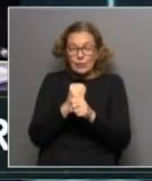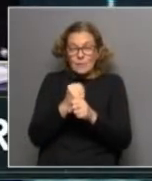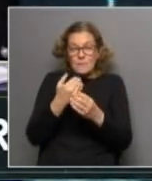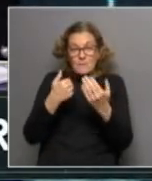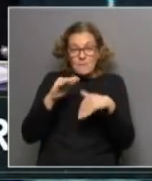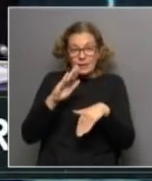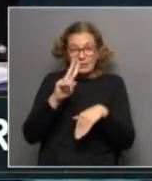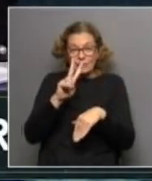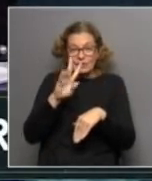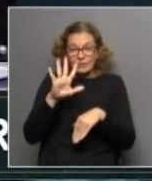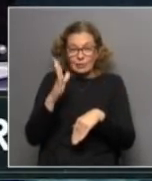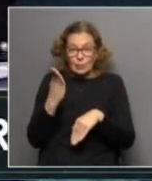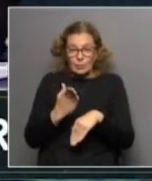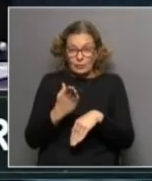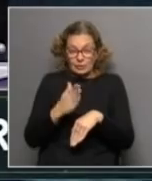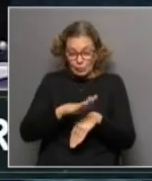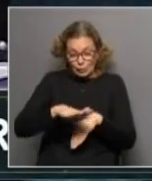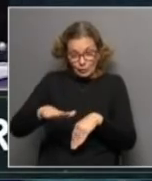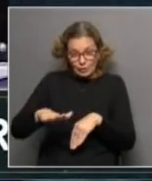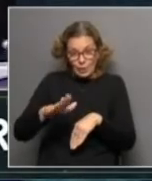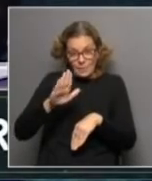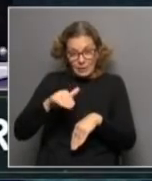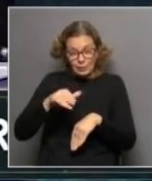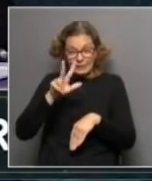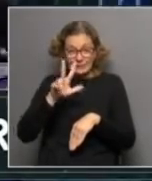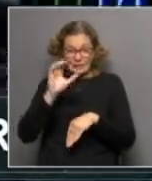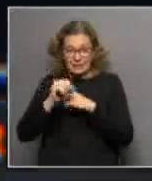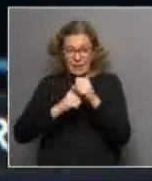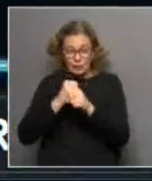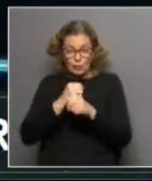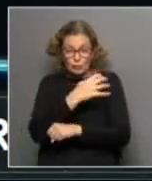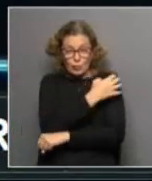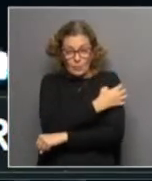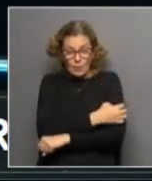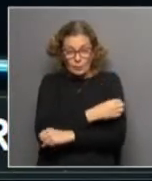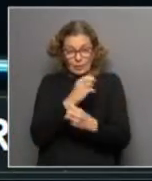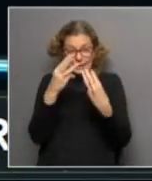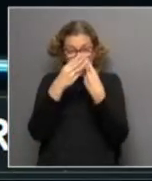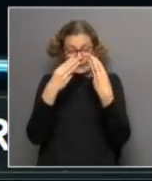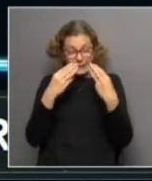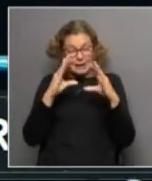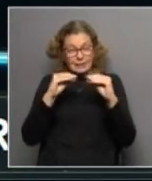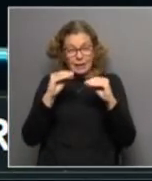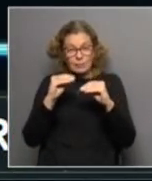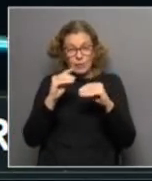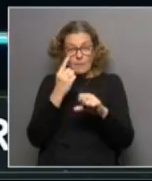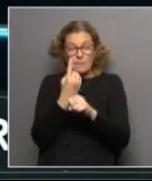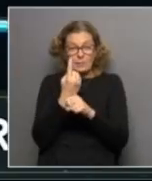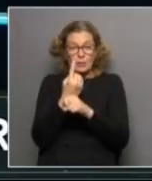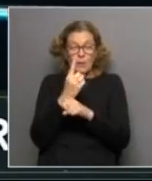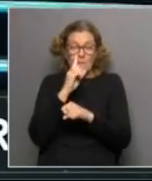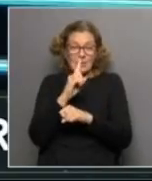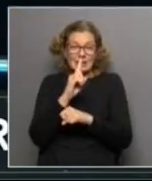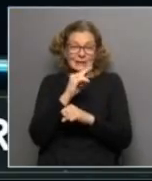del 25% de los niños menores de 3 años son pobres. En términos generales, se habla de los primeros mil días como esos